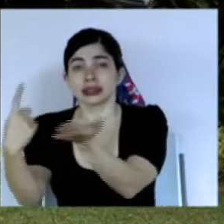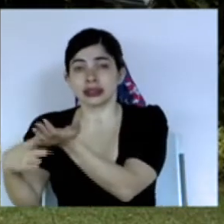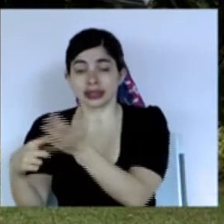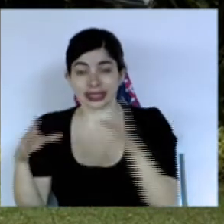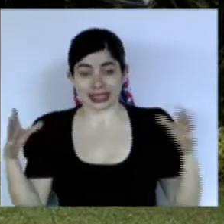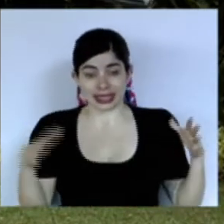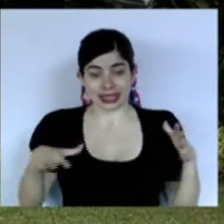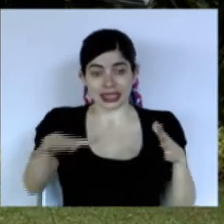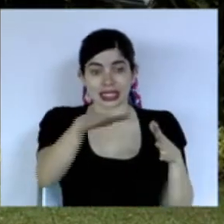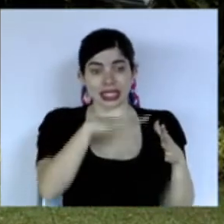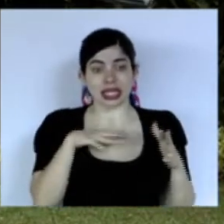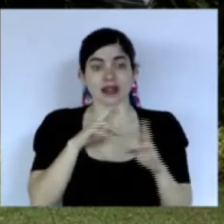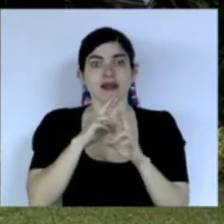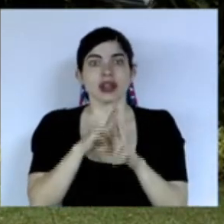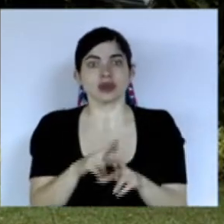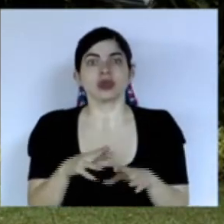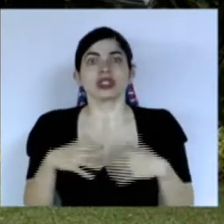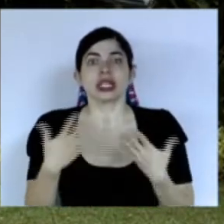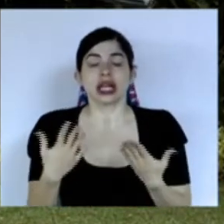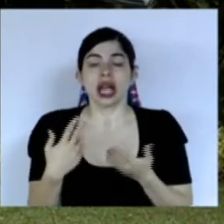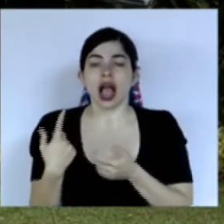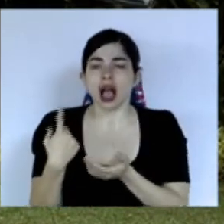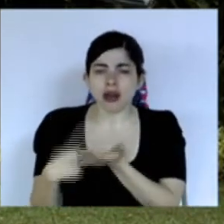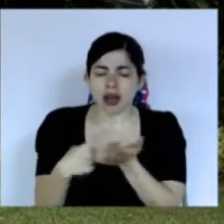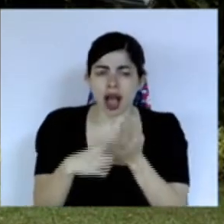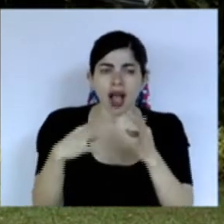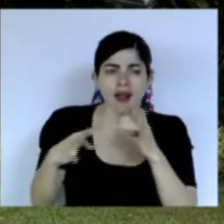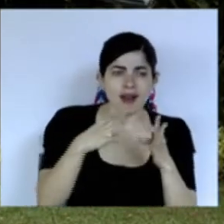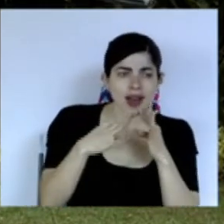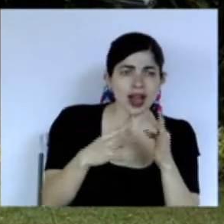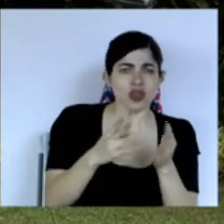de que hablando siendo sinceros y sinceras